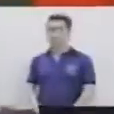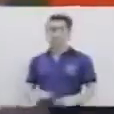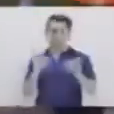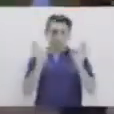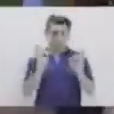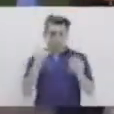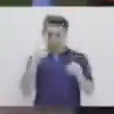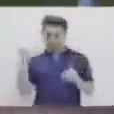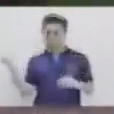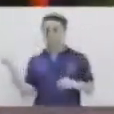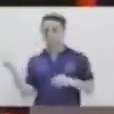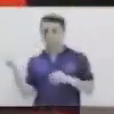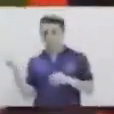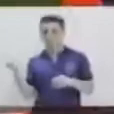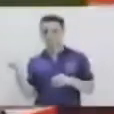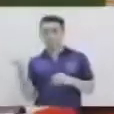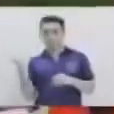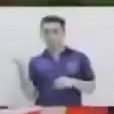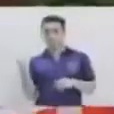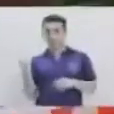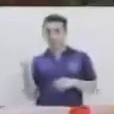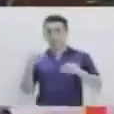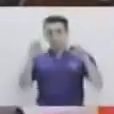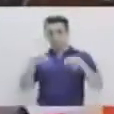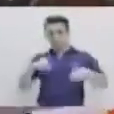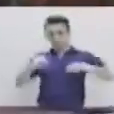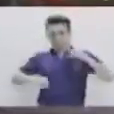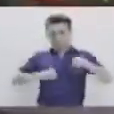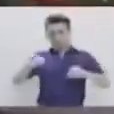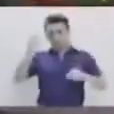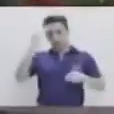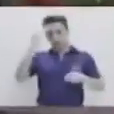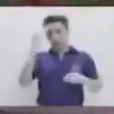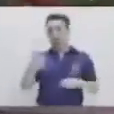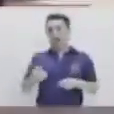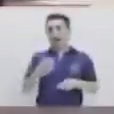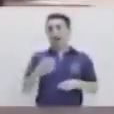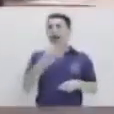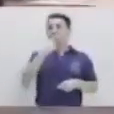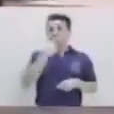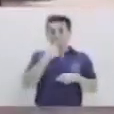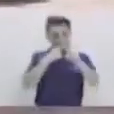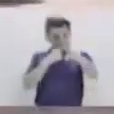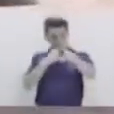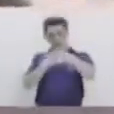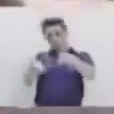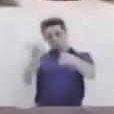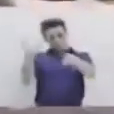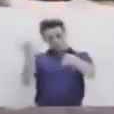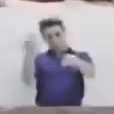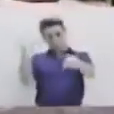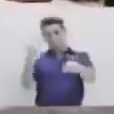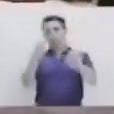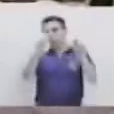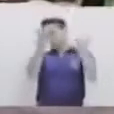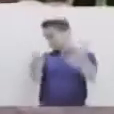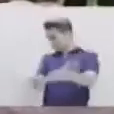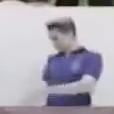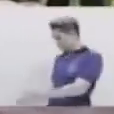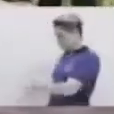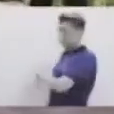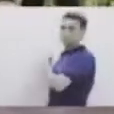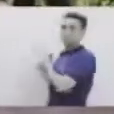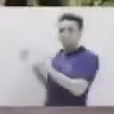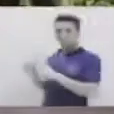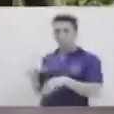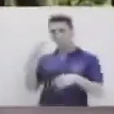Y efectivamente, nuestro conductor avanzó. Y ahora nuevamente vamos a pedirle a nuestro conductor que por favor se acerque acá y vamos